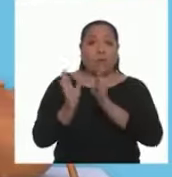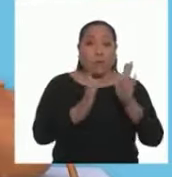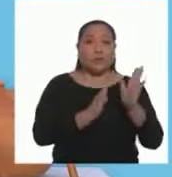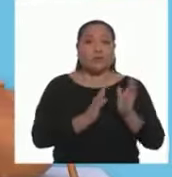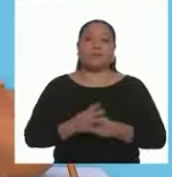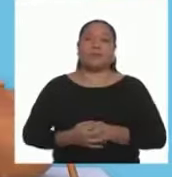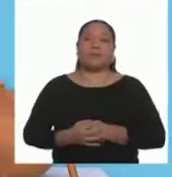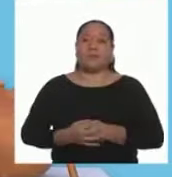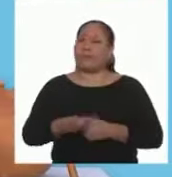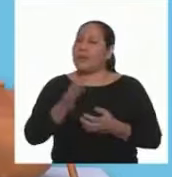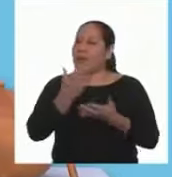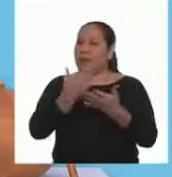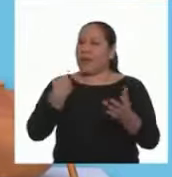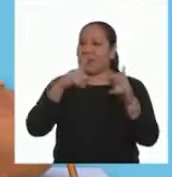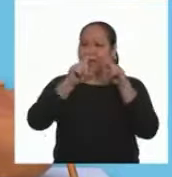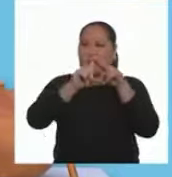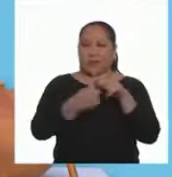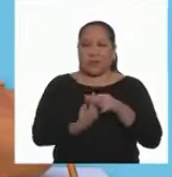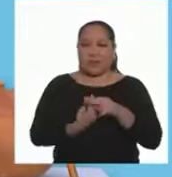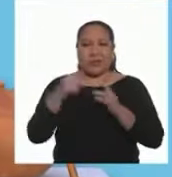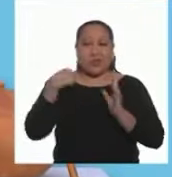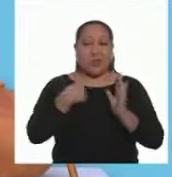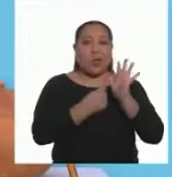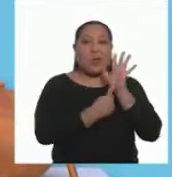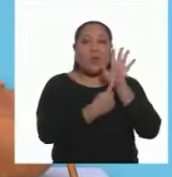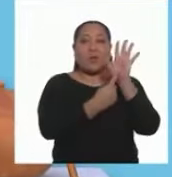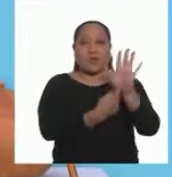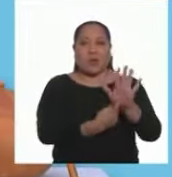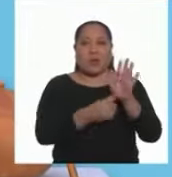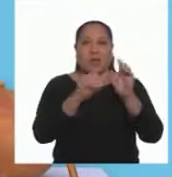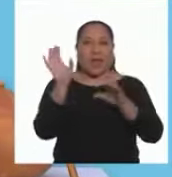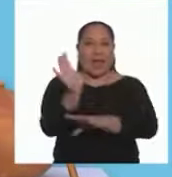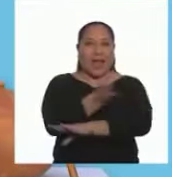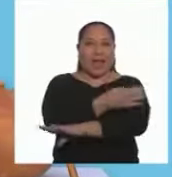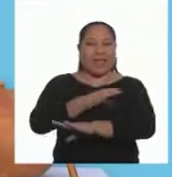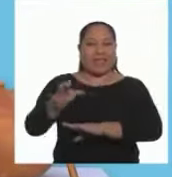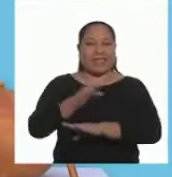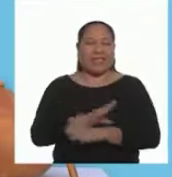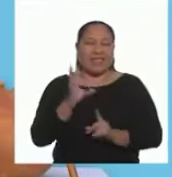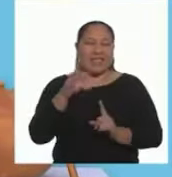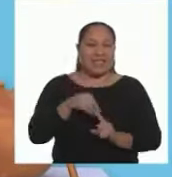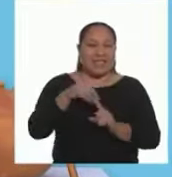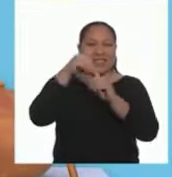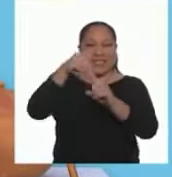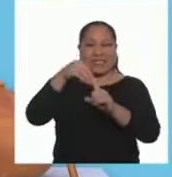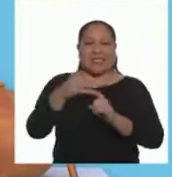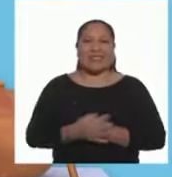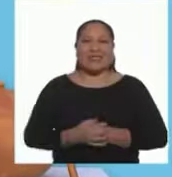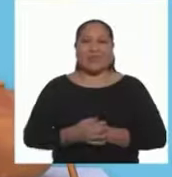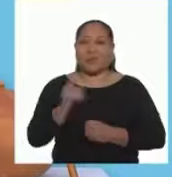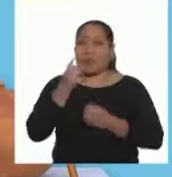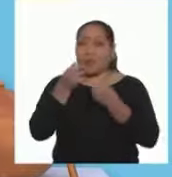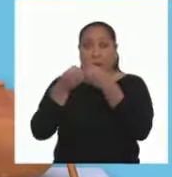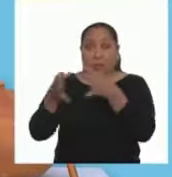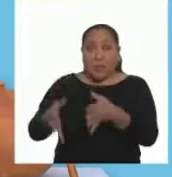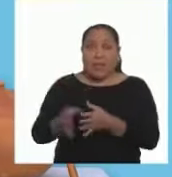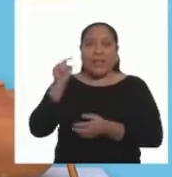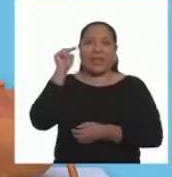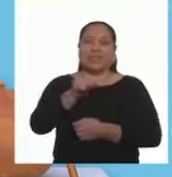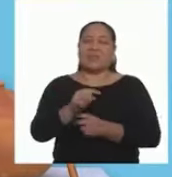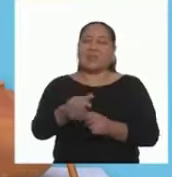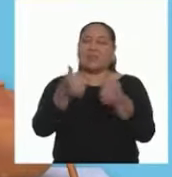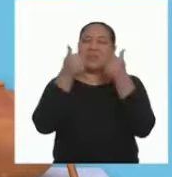hacerlas ustedes mismos Antes de iniciar, les voy a presentar una canción muy especial